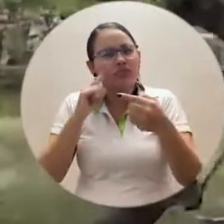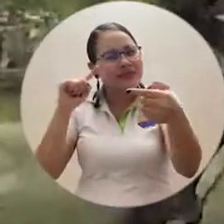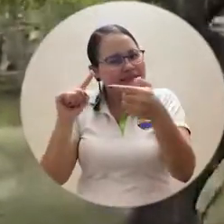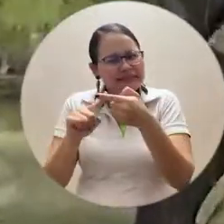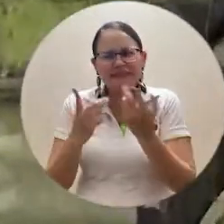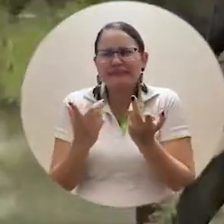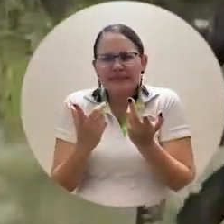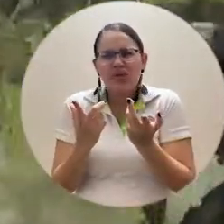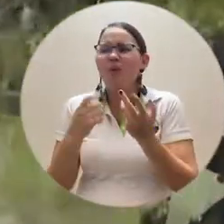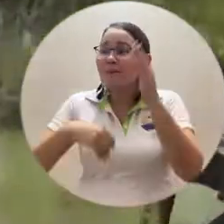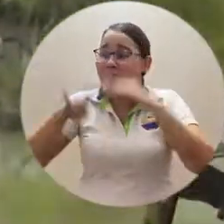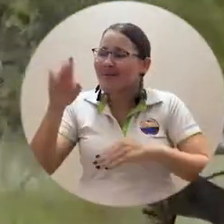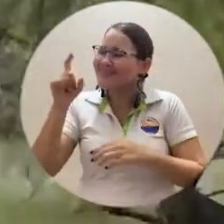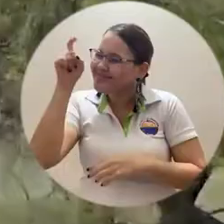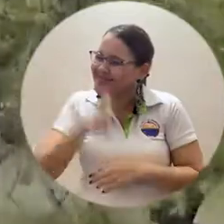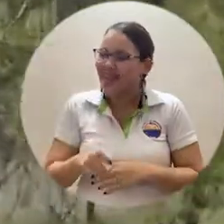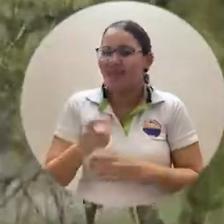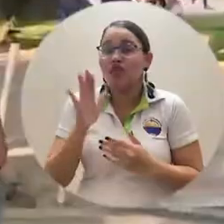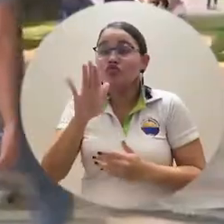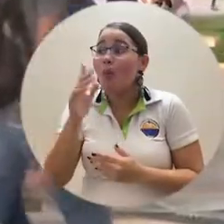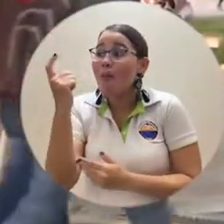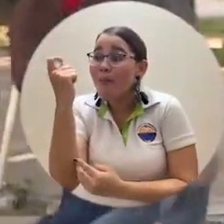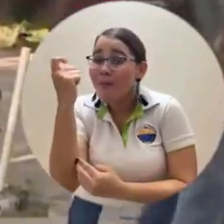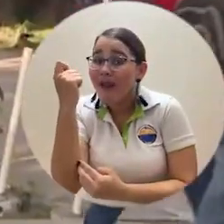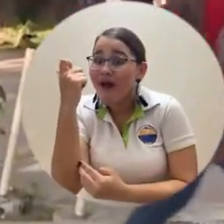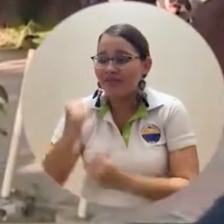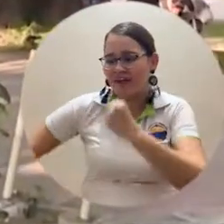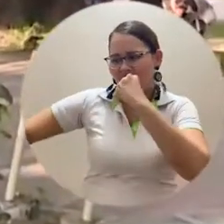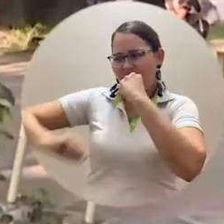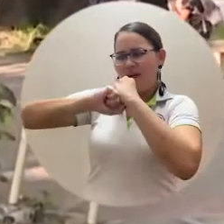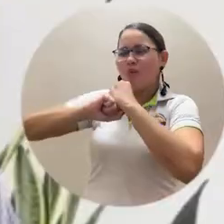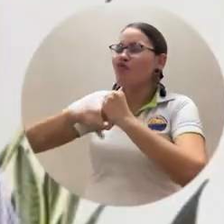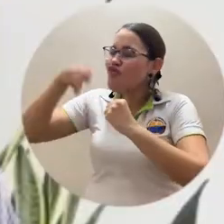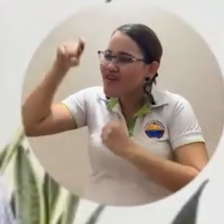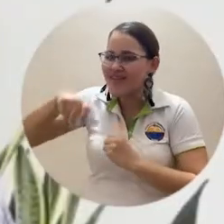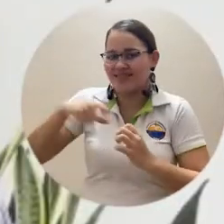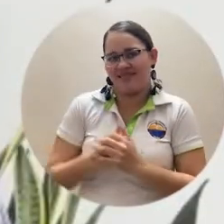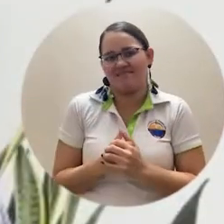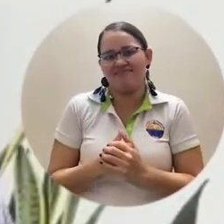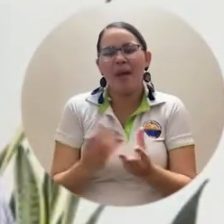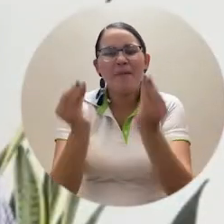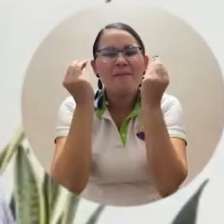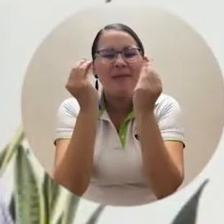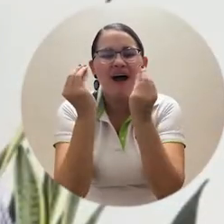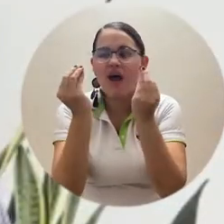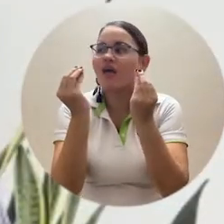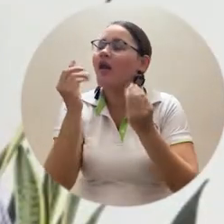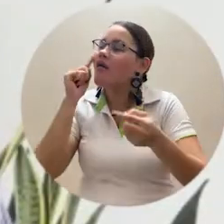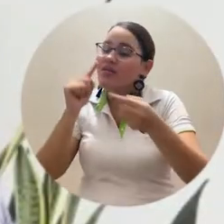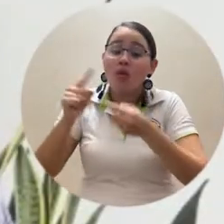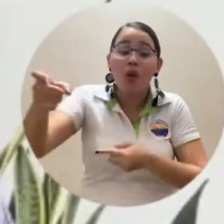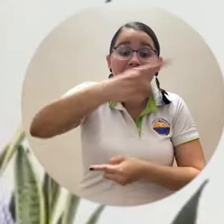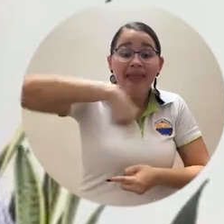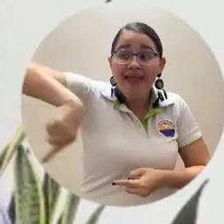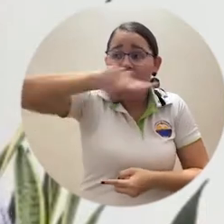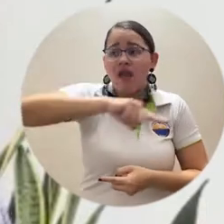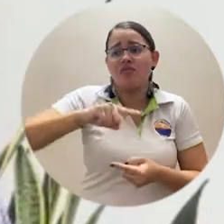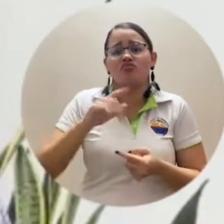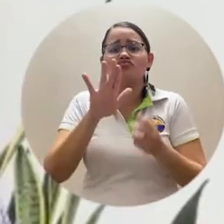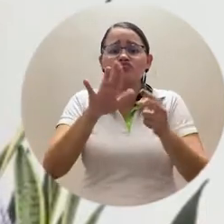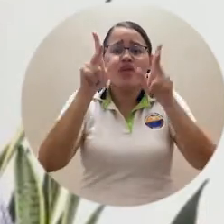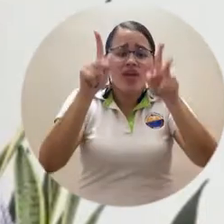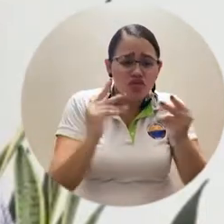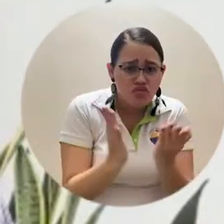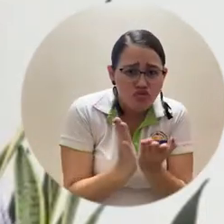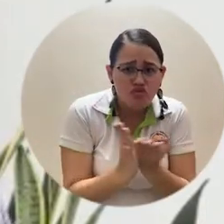invitamos a concurrir con recursos que son directamente para aliviar el bolsillo de los